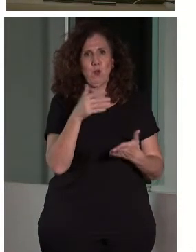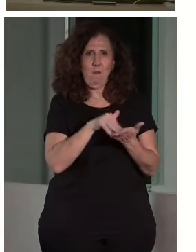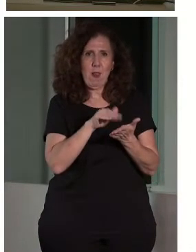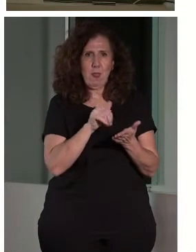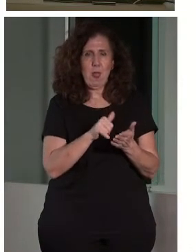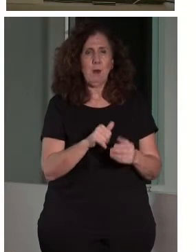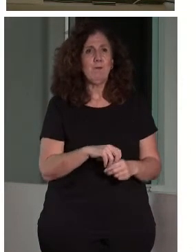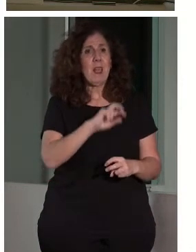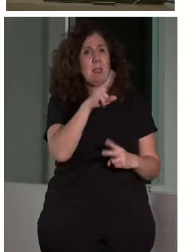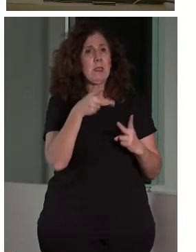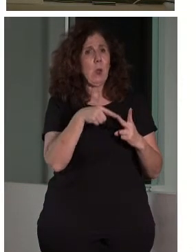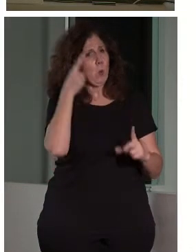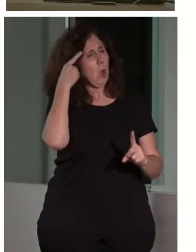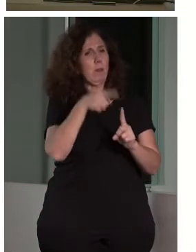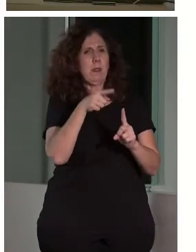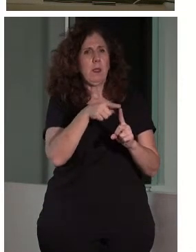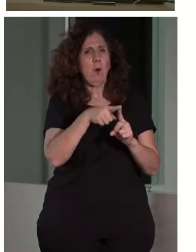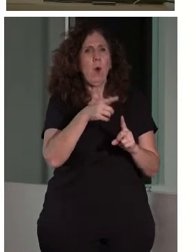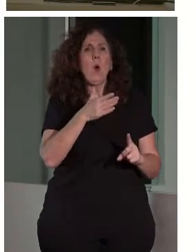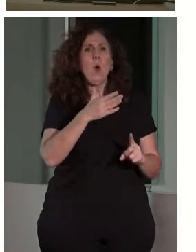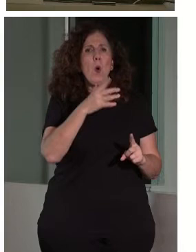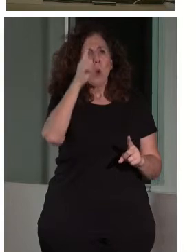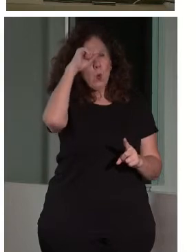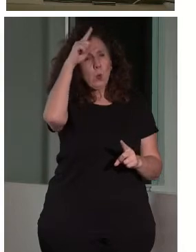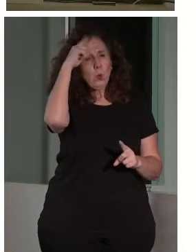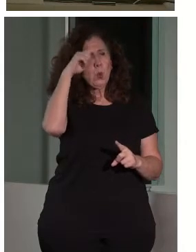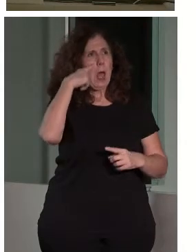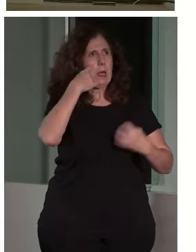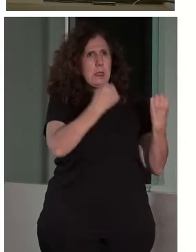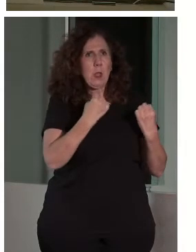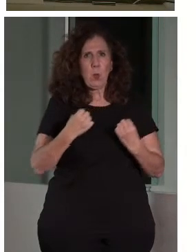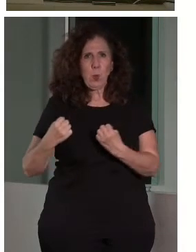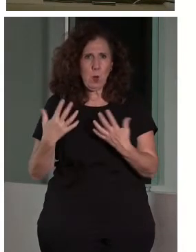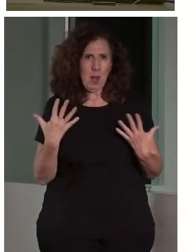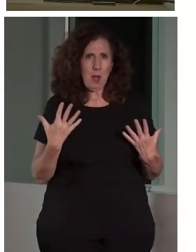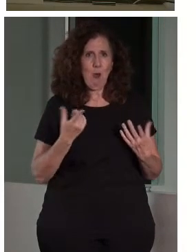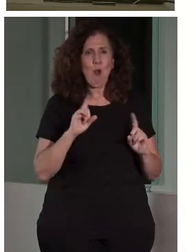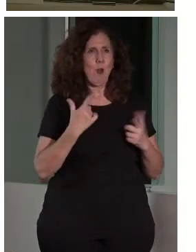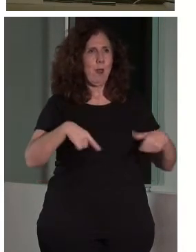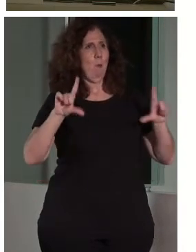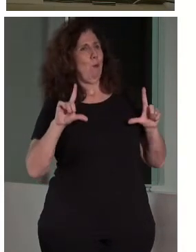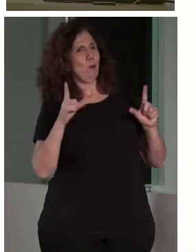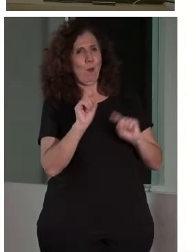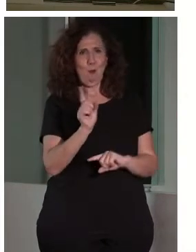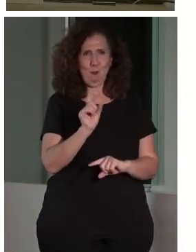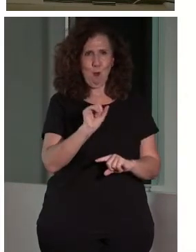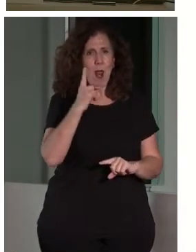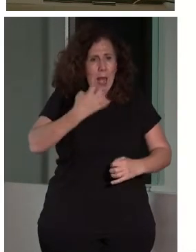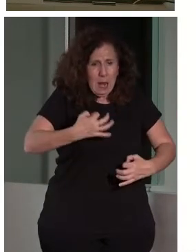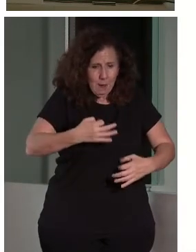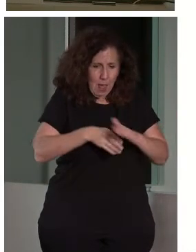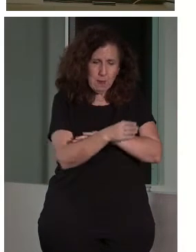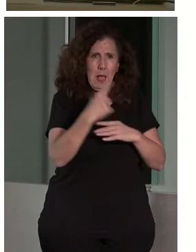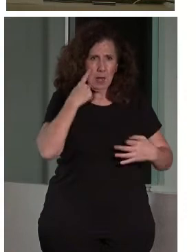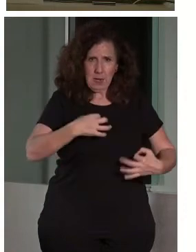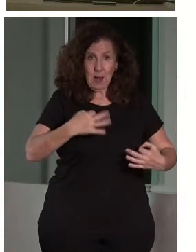El segundo reto es la cultura institucional. La accesibilidad real, la real, no la de postureo, que hay mucha. La accesibilidad también